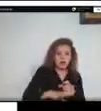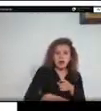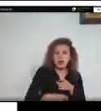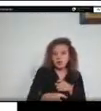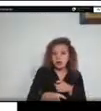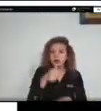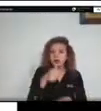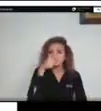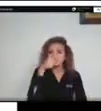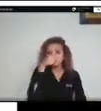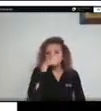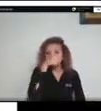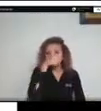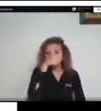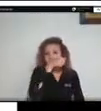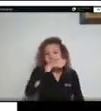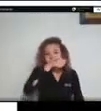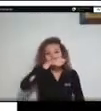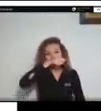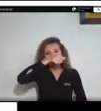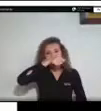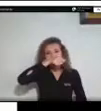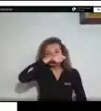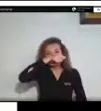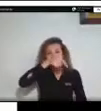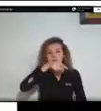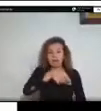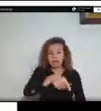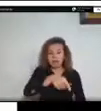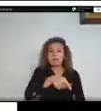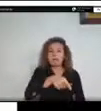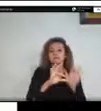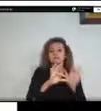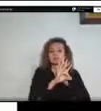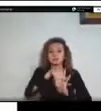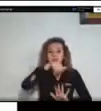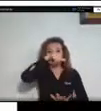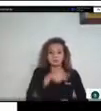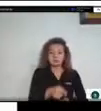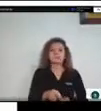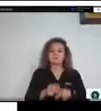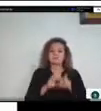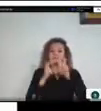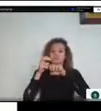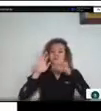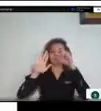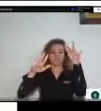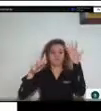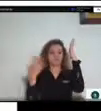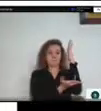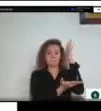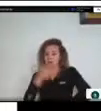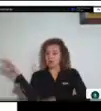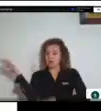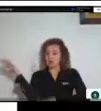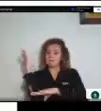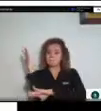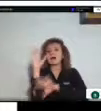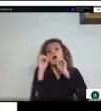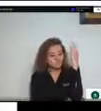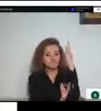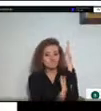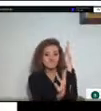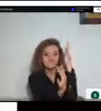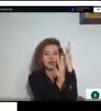de esa manera lo realizan ya por medio de la tala o por los incendios. la expansión de la frontera agropecuaria. Muchas